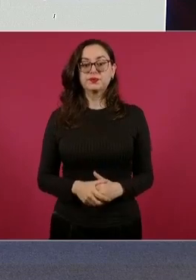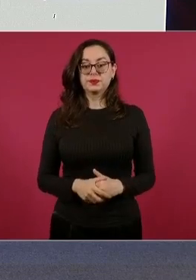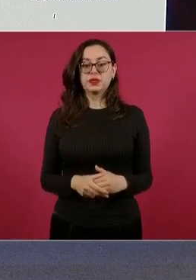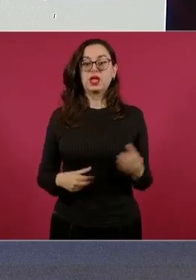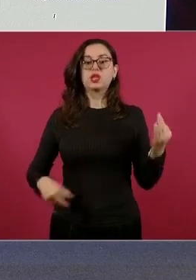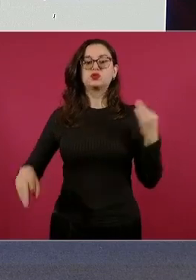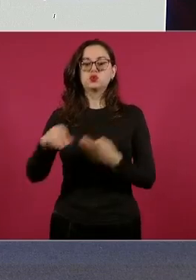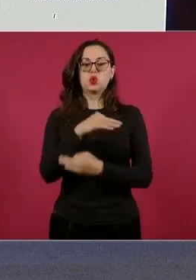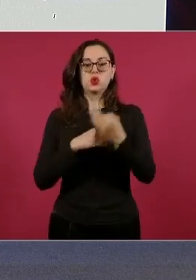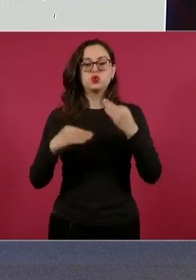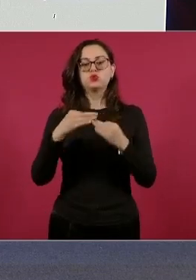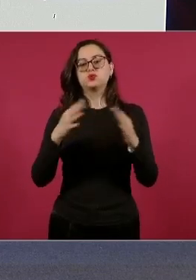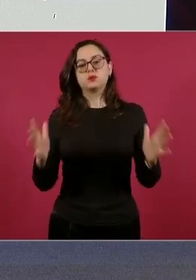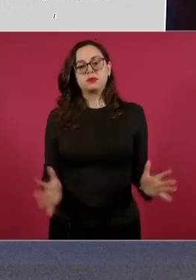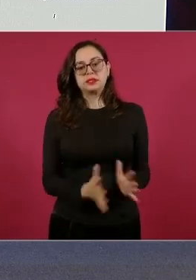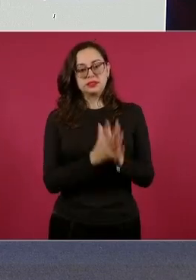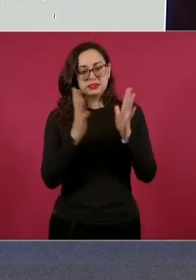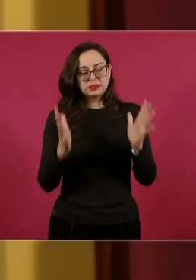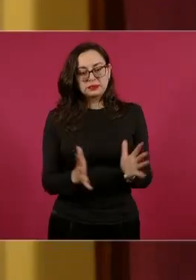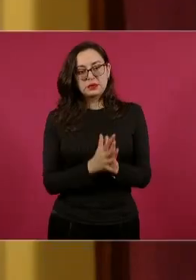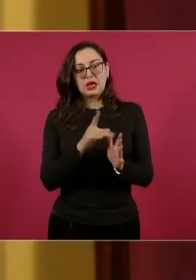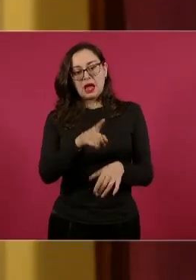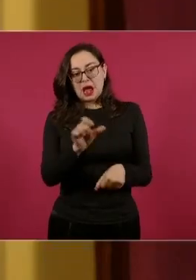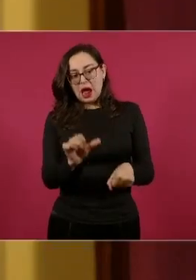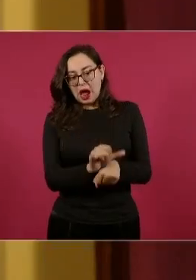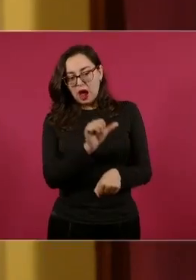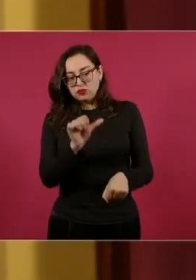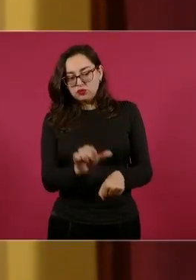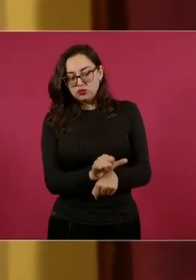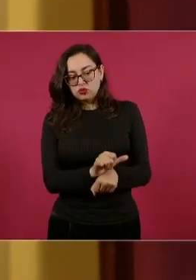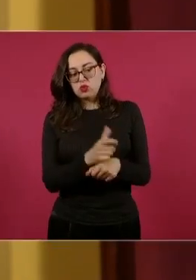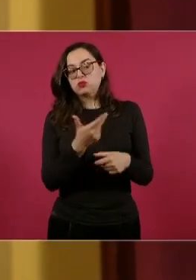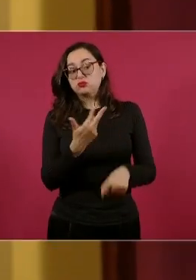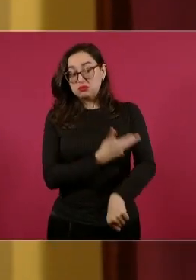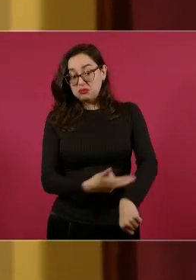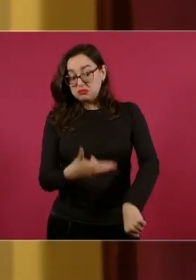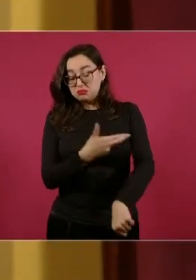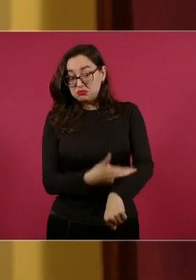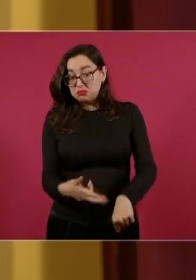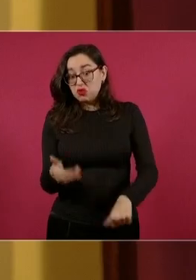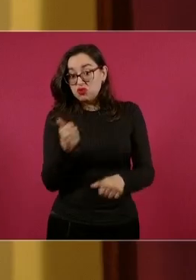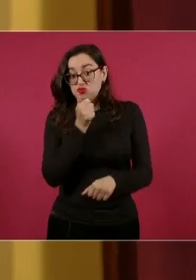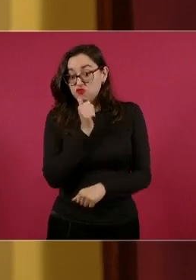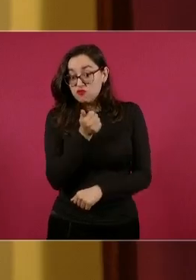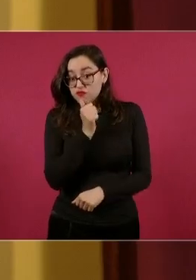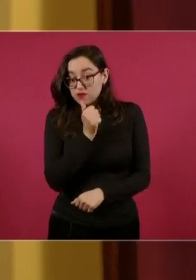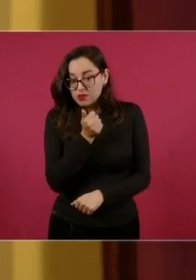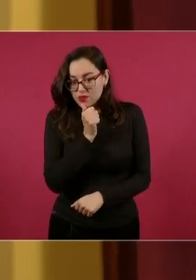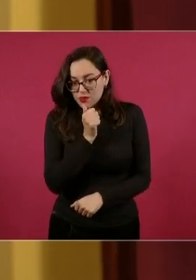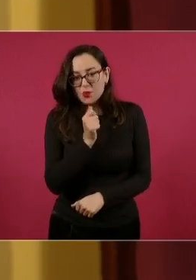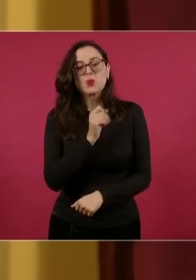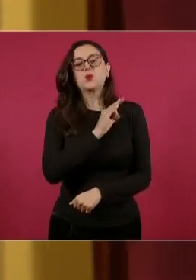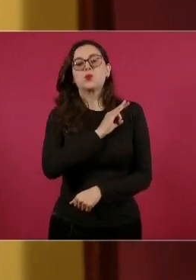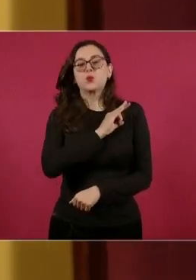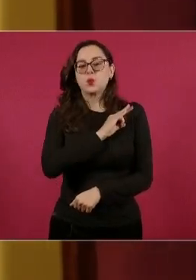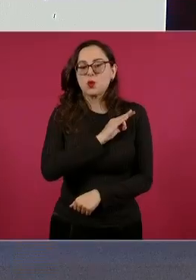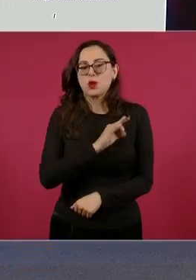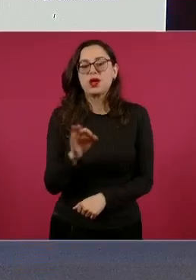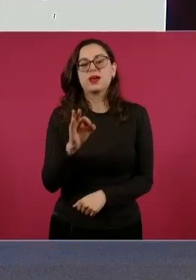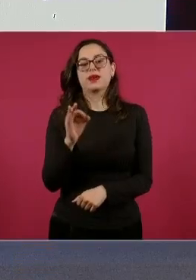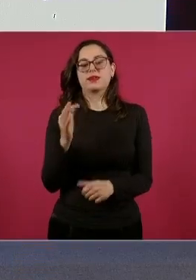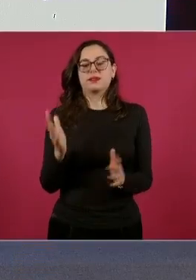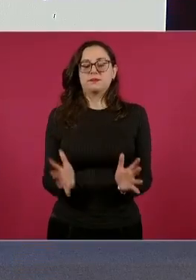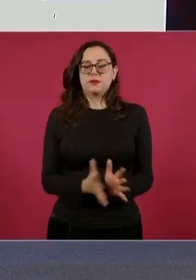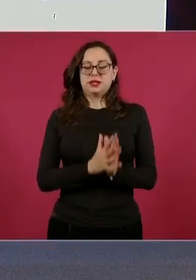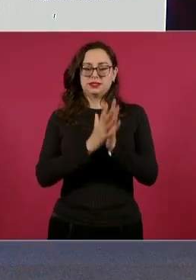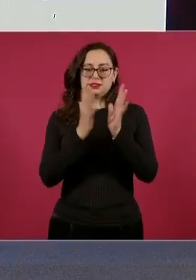todos a participar los que tienen en estas 17 entidades vehículos que no han regularizado y